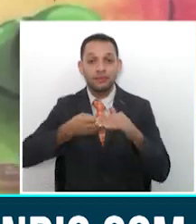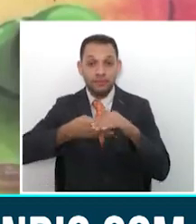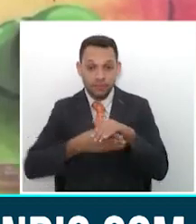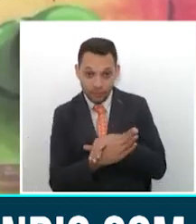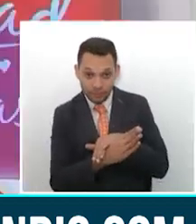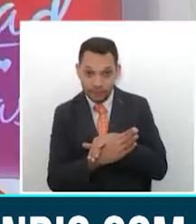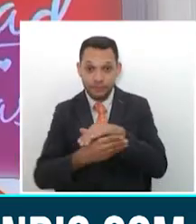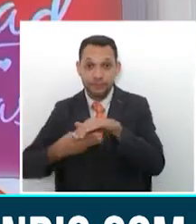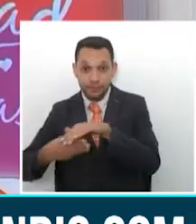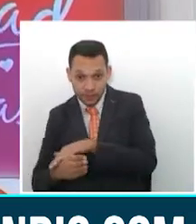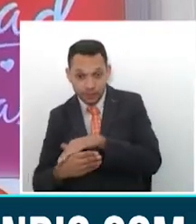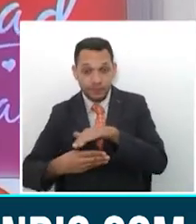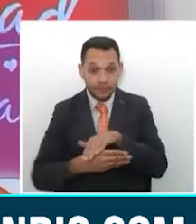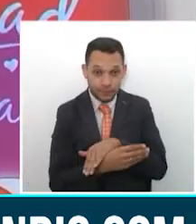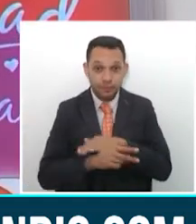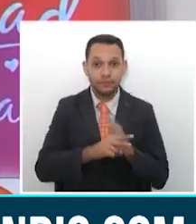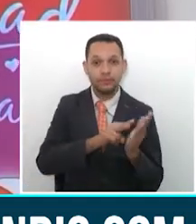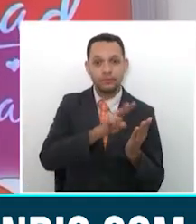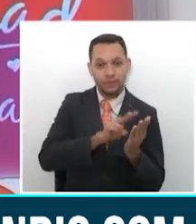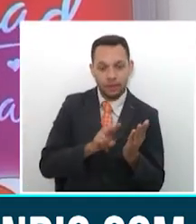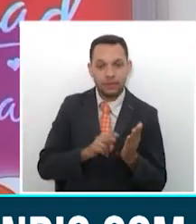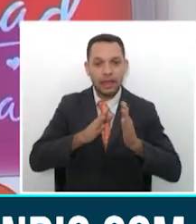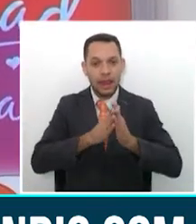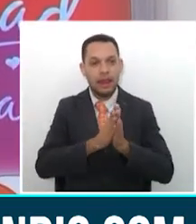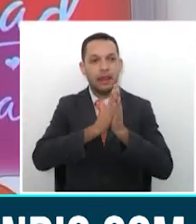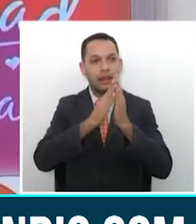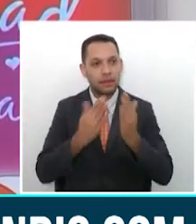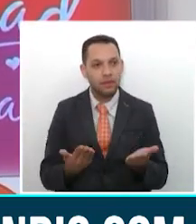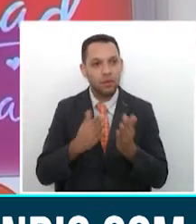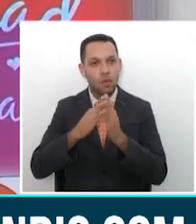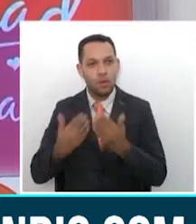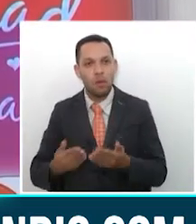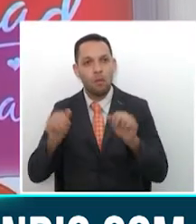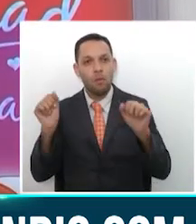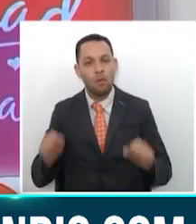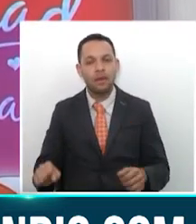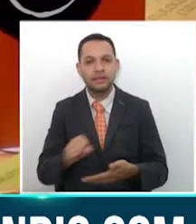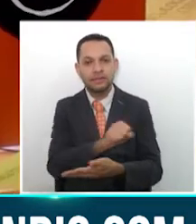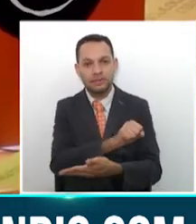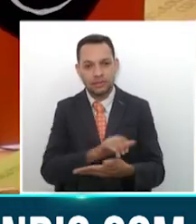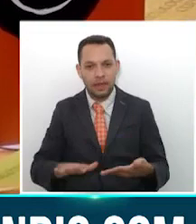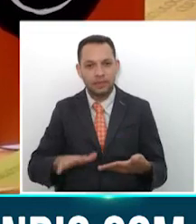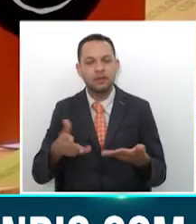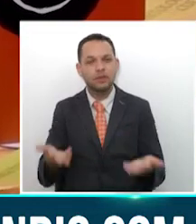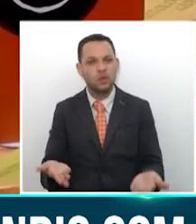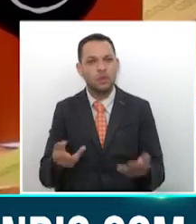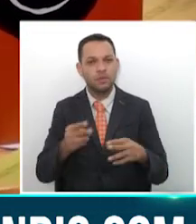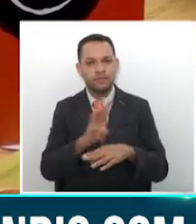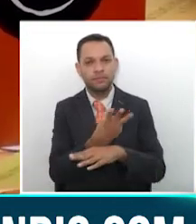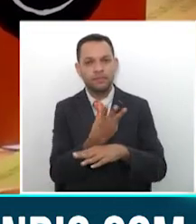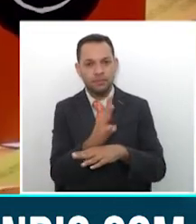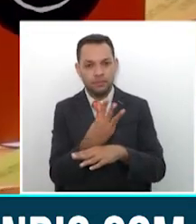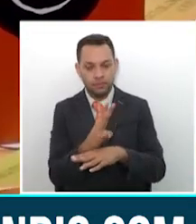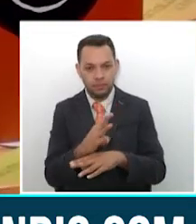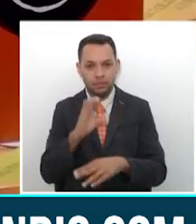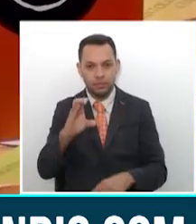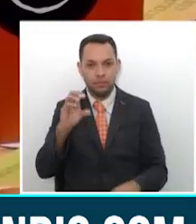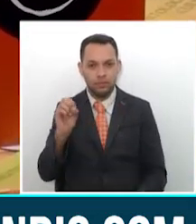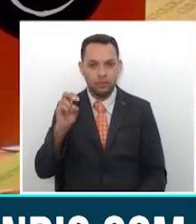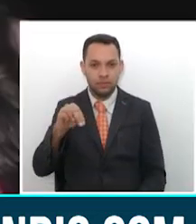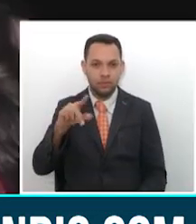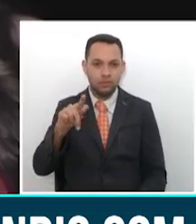plataforma y sus libros son totalmente gratuitos y la pueden encontrar a través de la página de Confenalco Quindío.